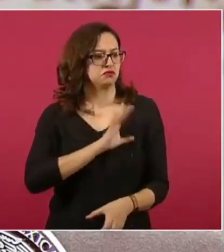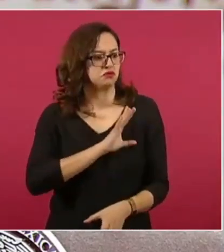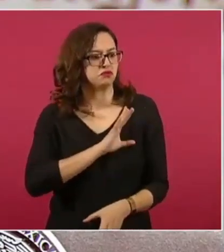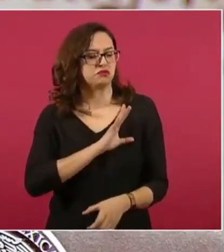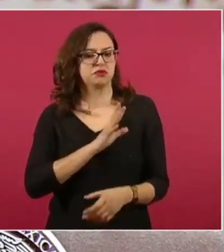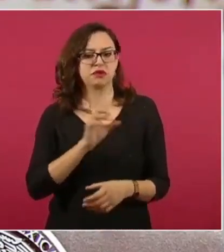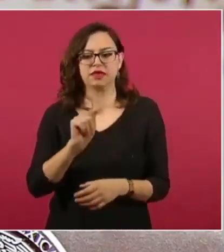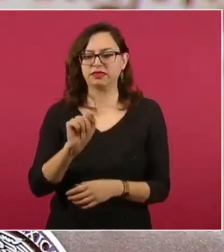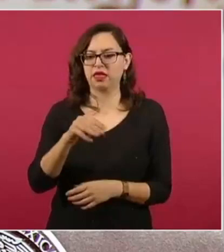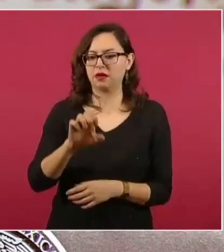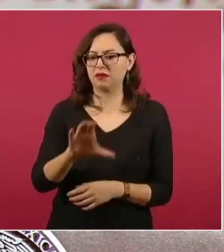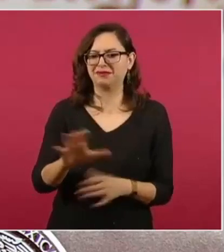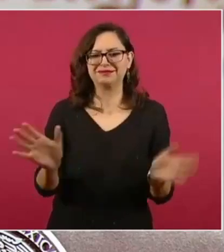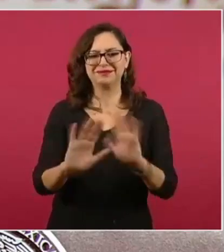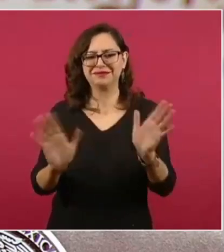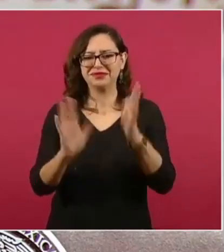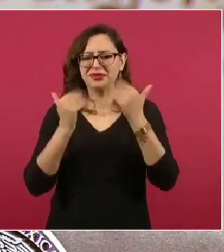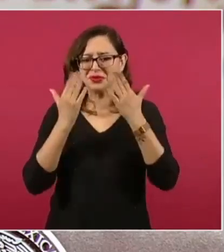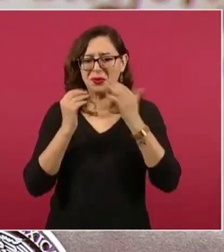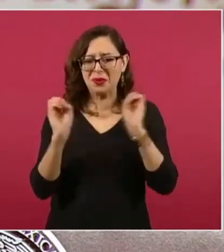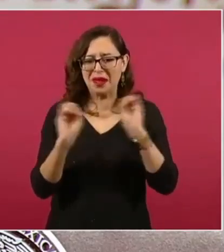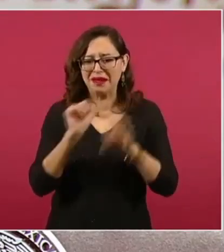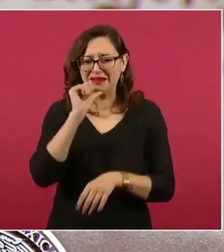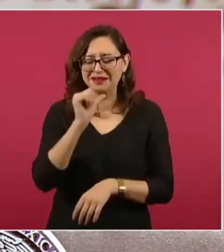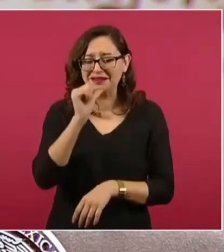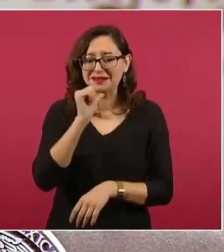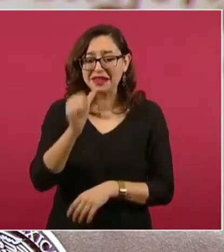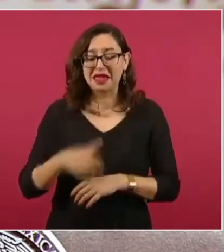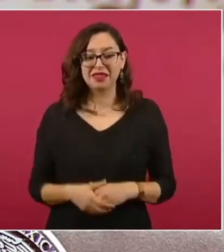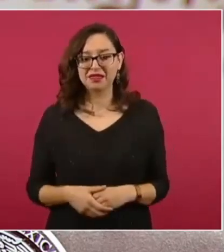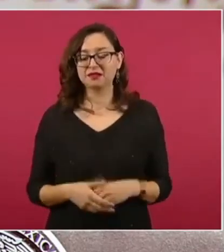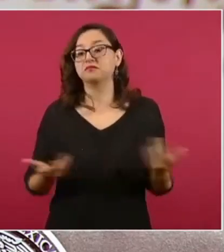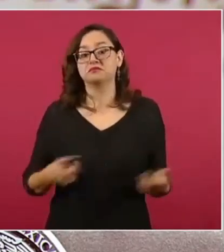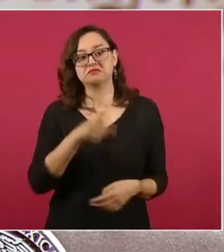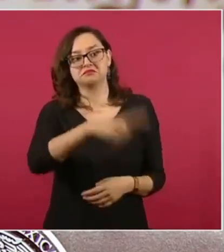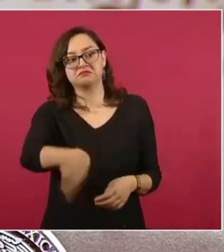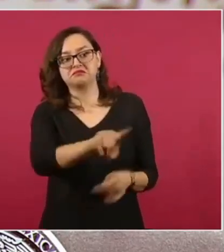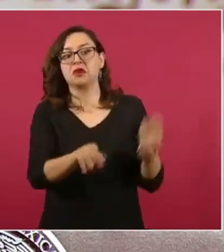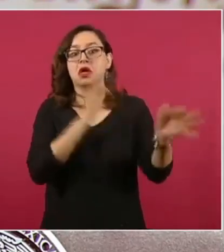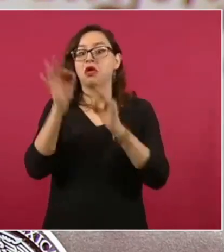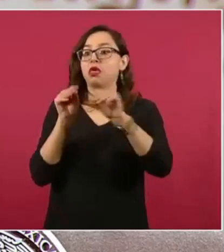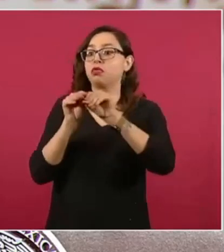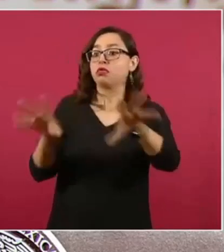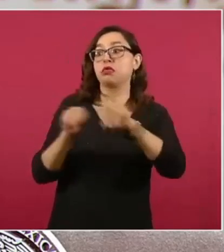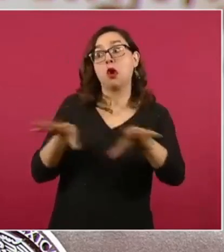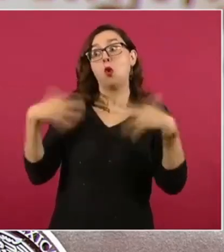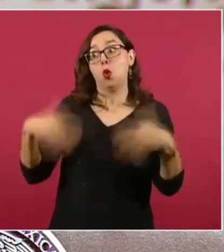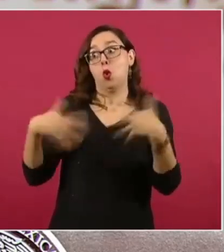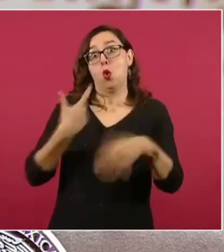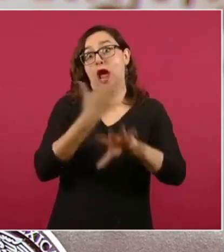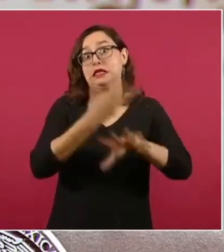público desatado tras los señalamientos de posibles violaciones al Tratado de Libre de Comercio entre México,